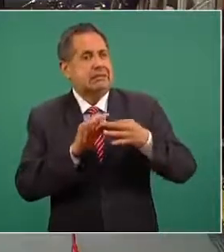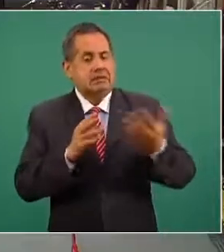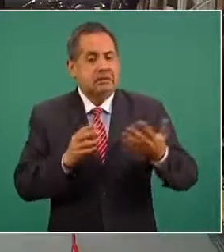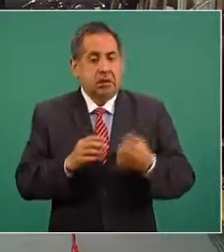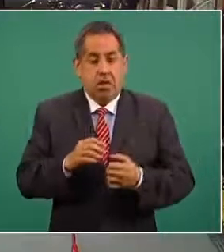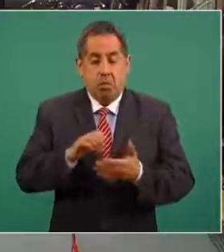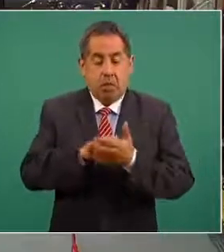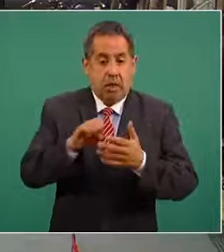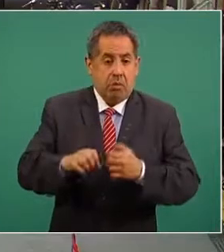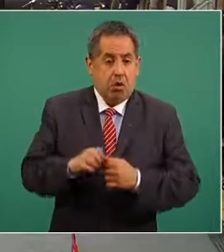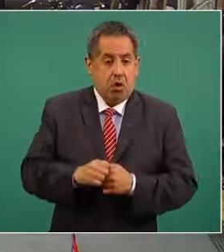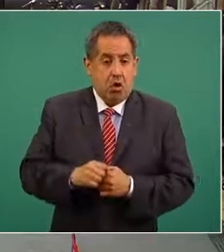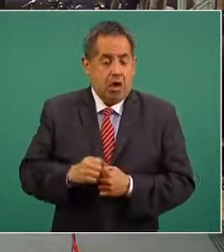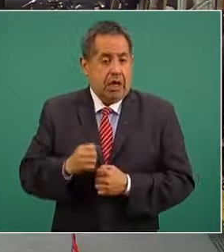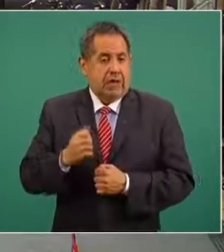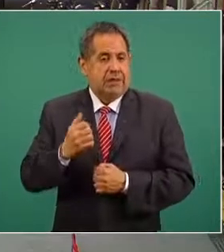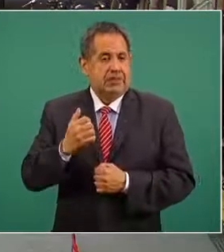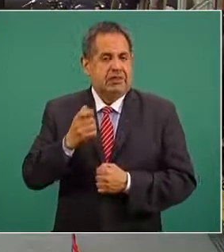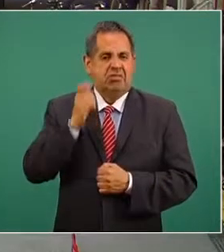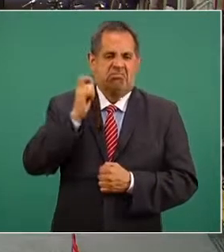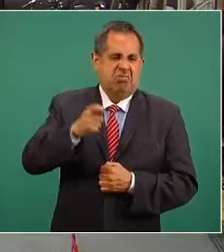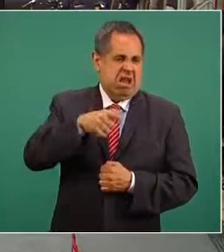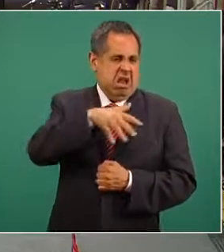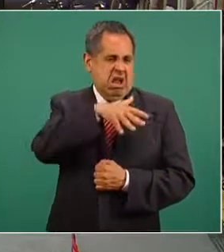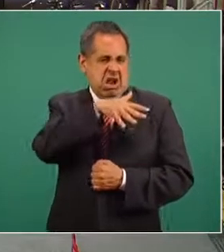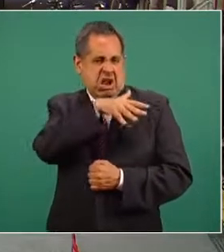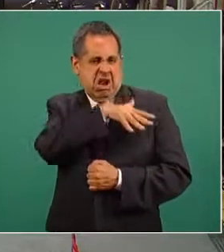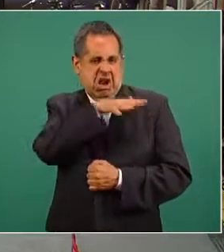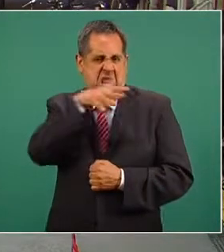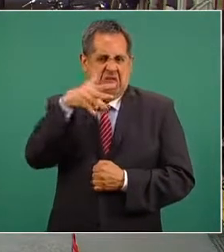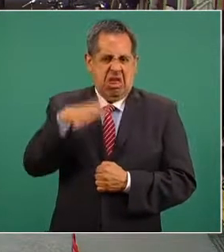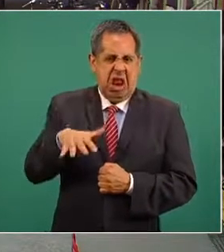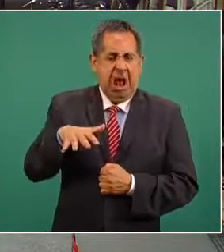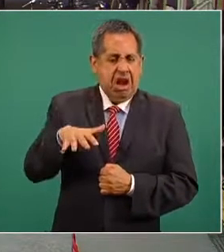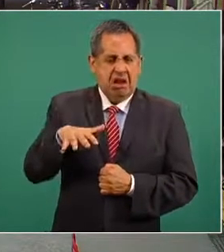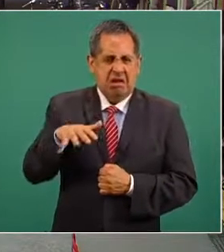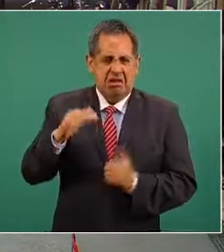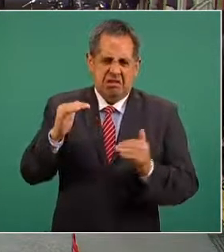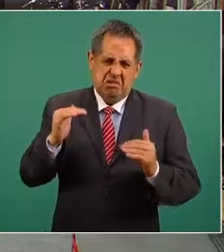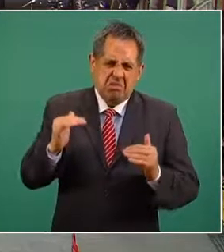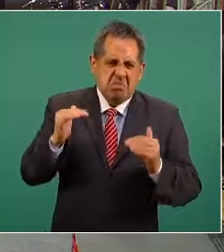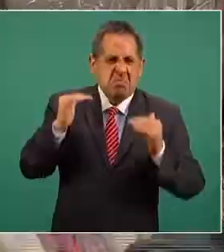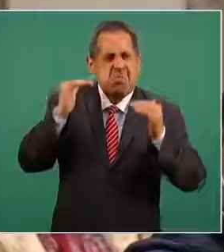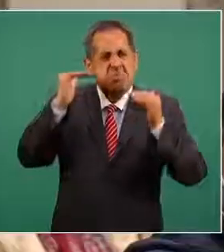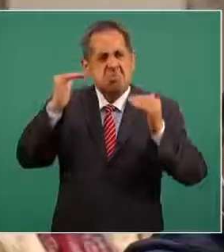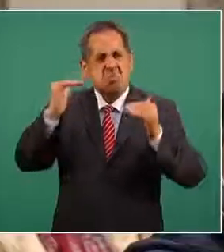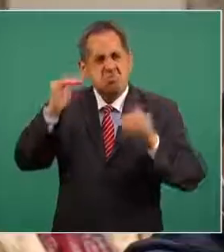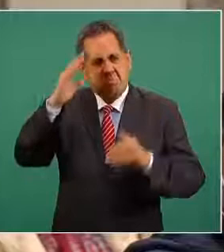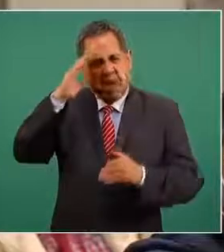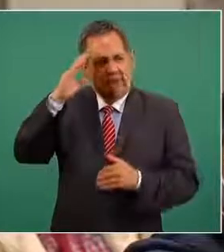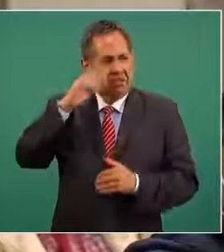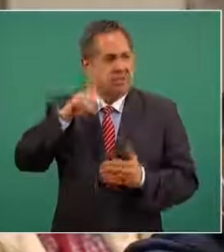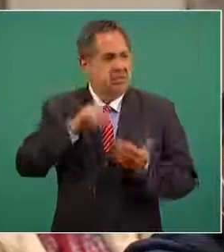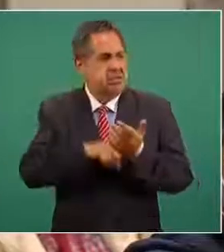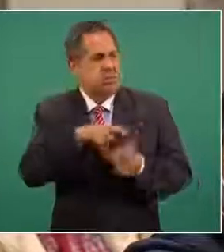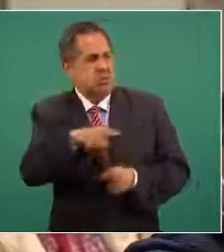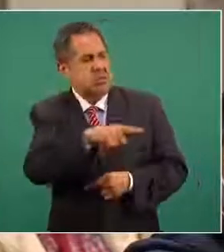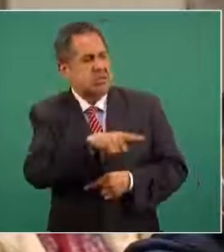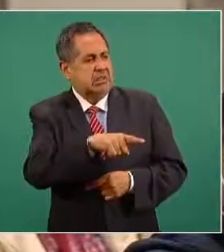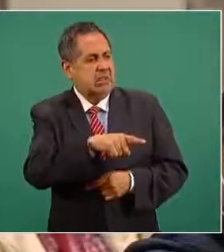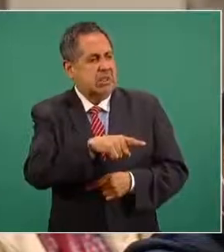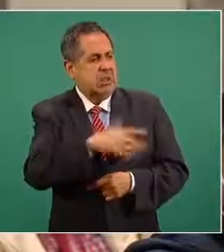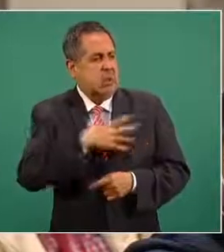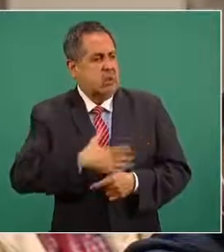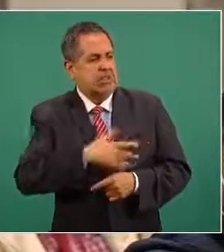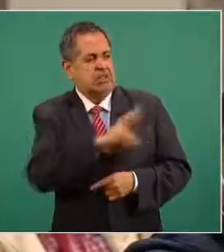estrellas pudieron más que una justicia porque hay gente que ve que